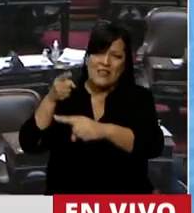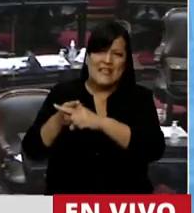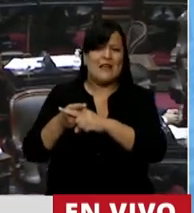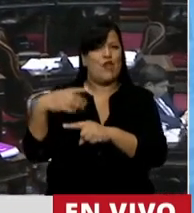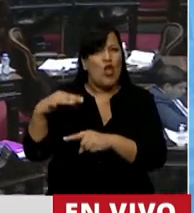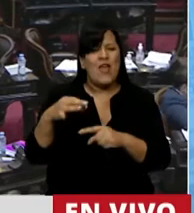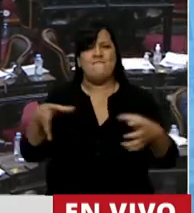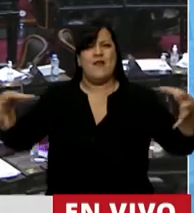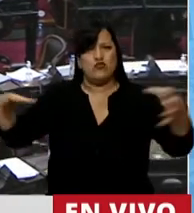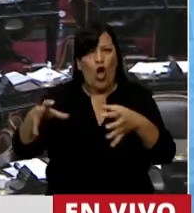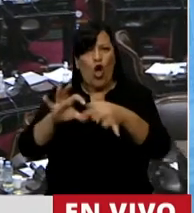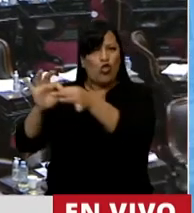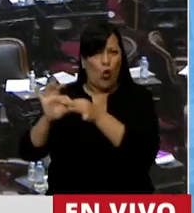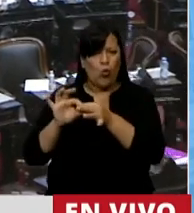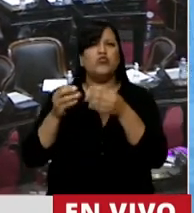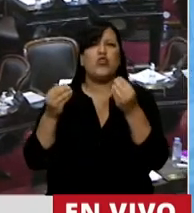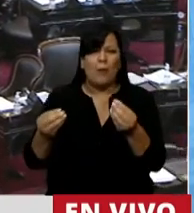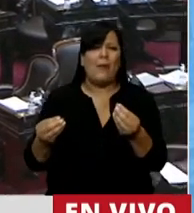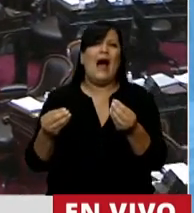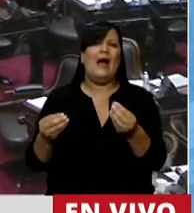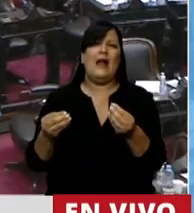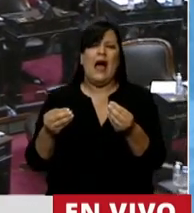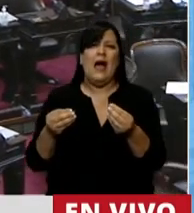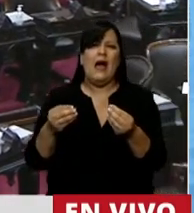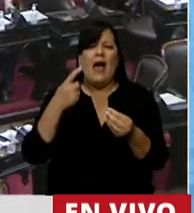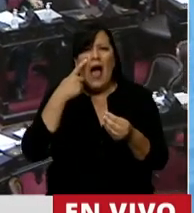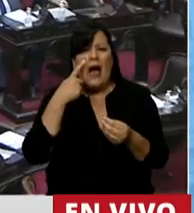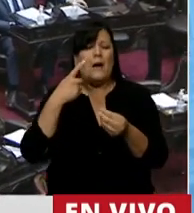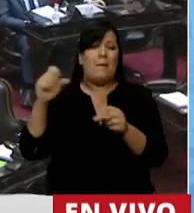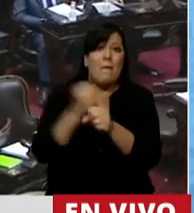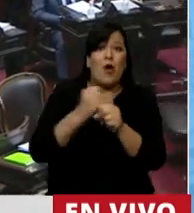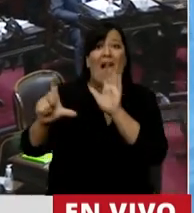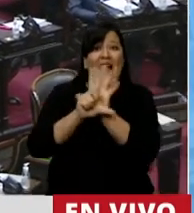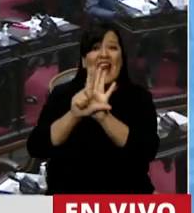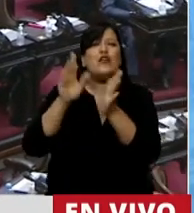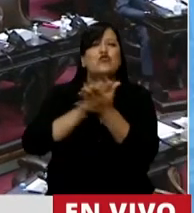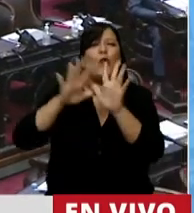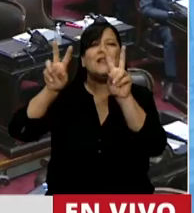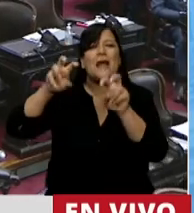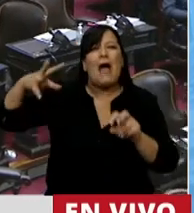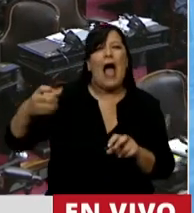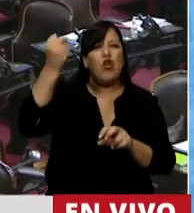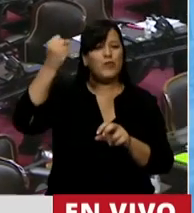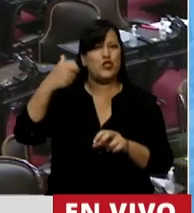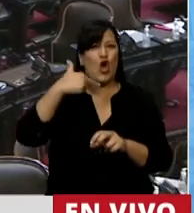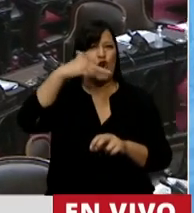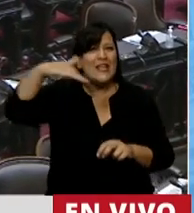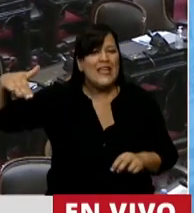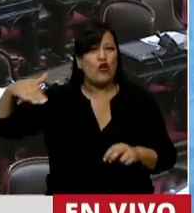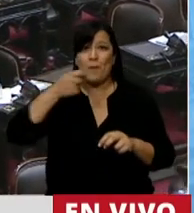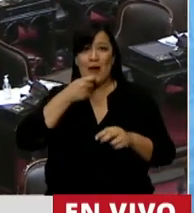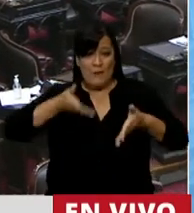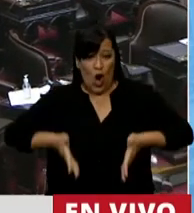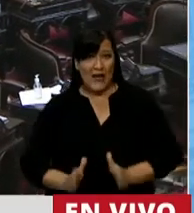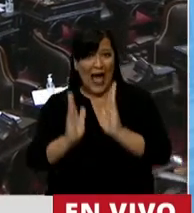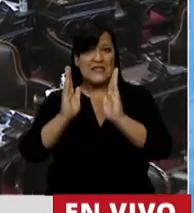y unirnos para aprobar o poner en vigencia leyes de adopción de niños y niñas nacidos